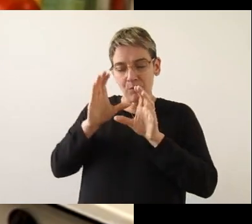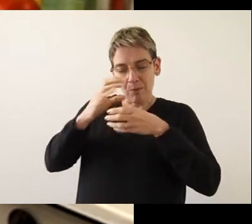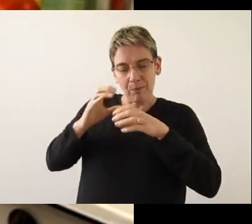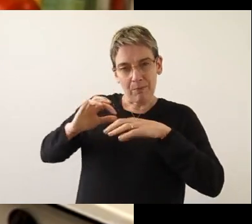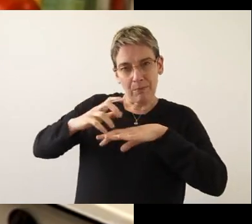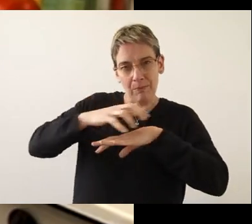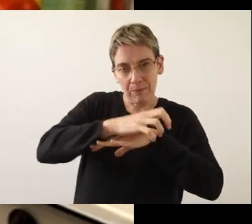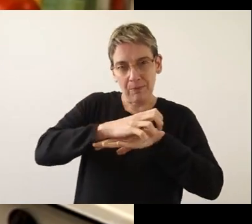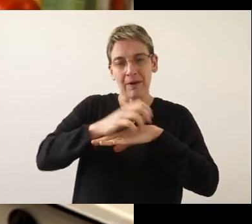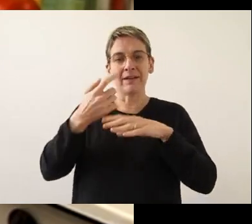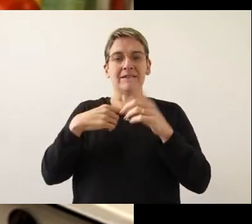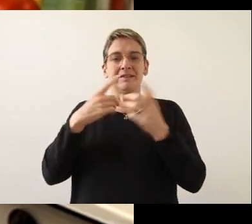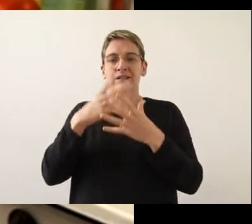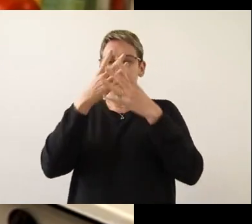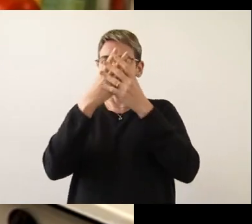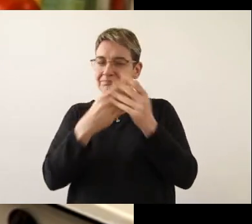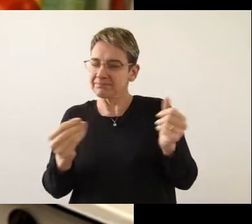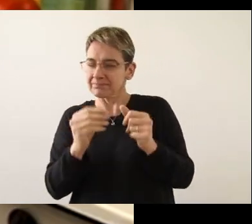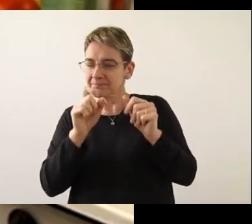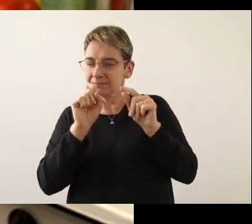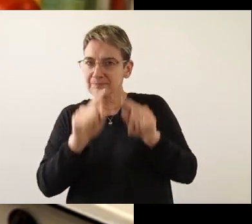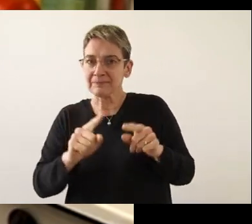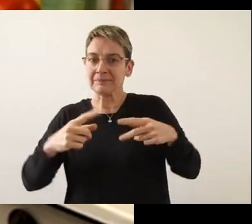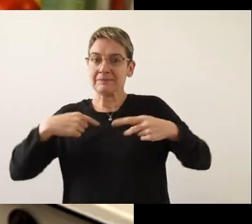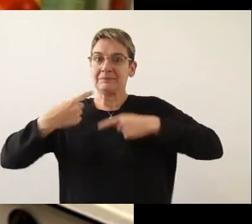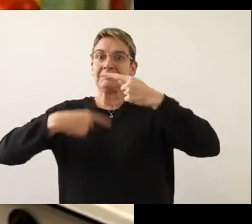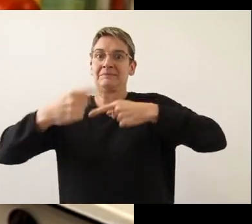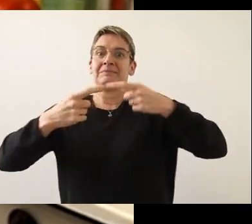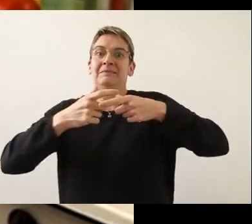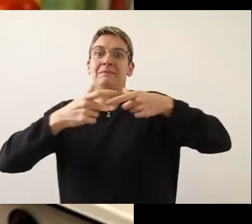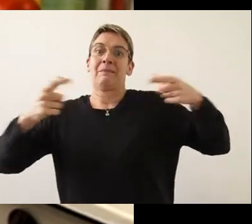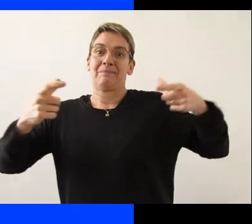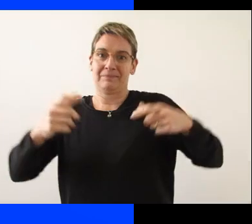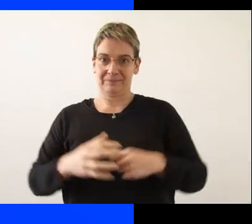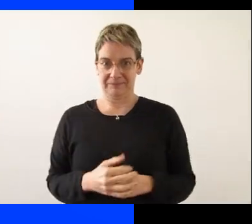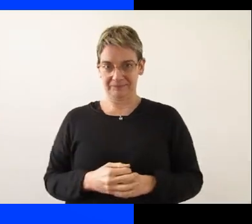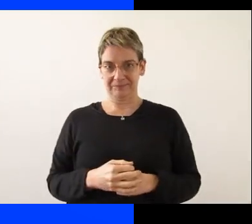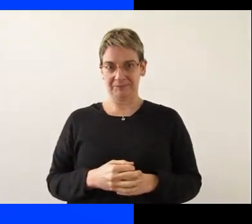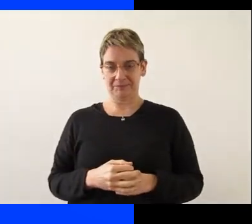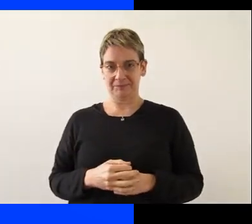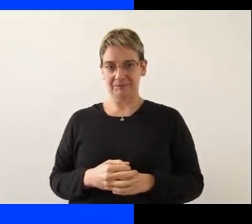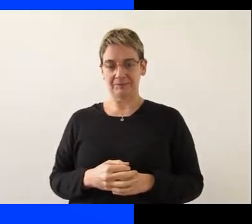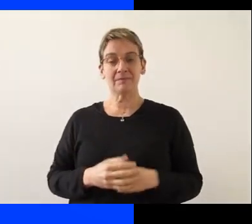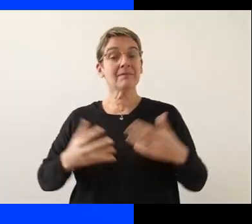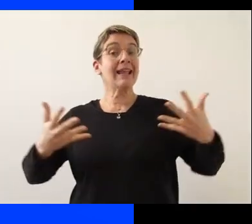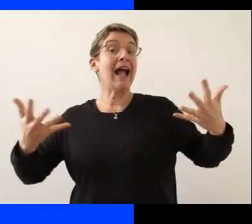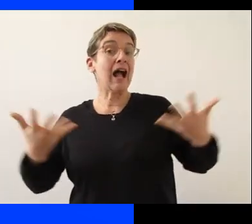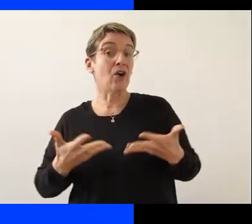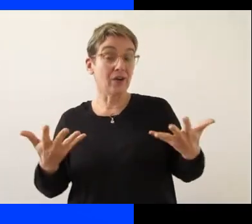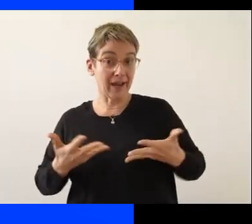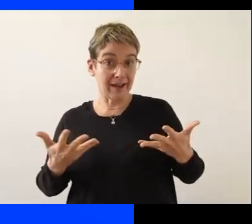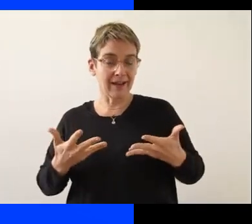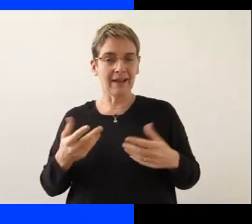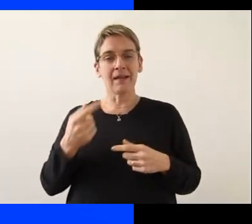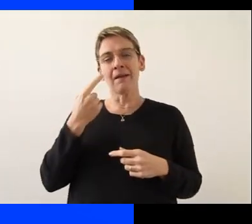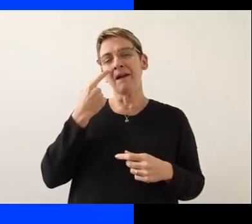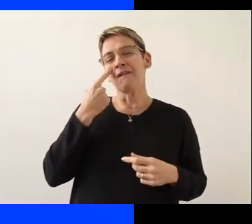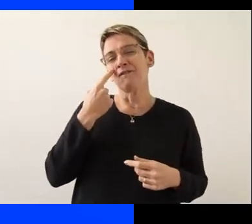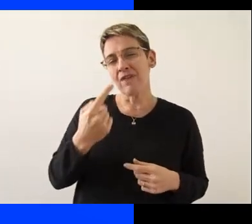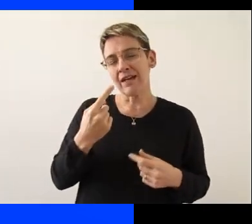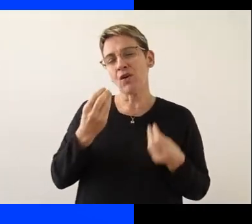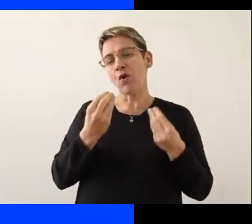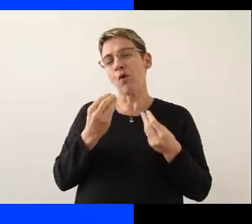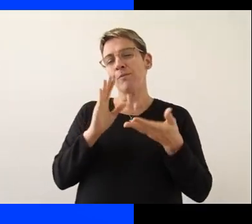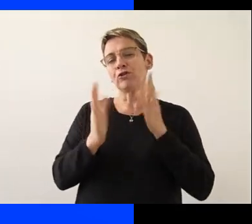provocando la detención del crecimiento. Ahora, veamos los